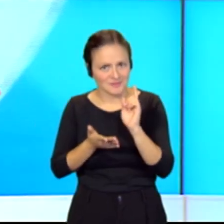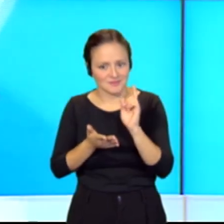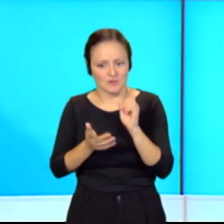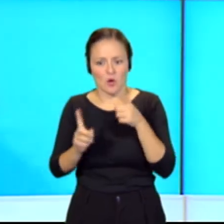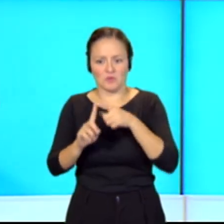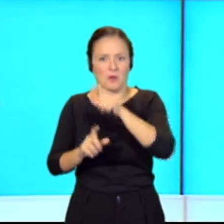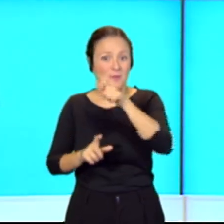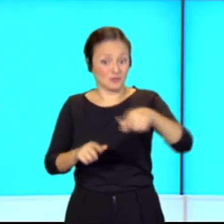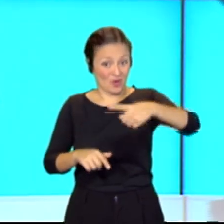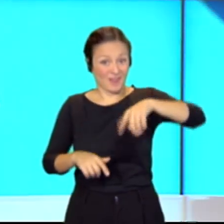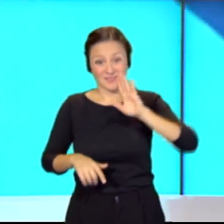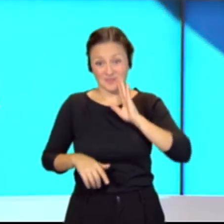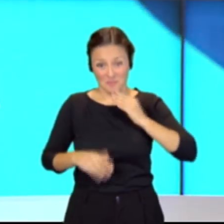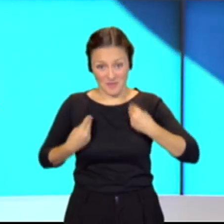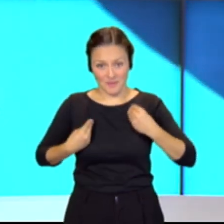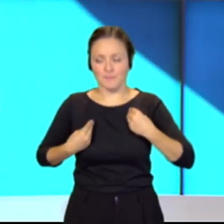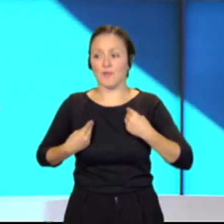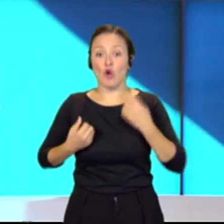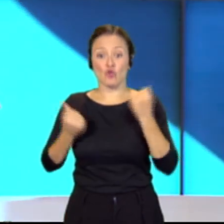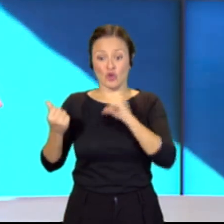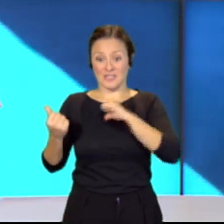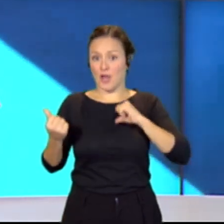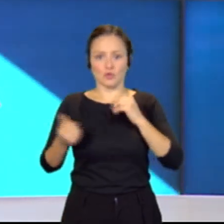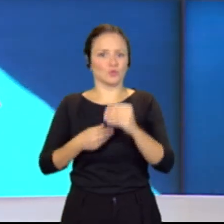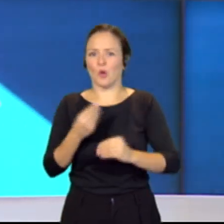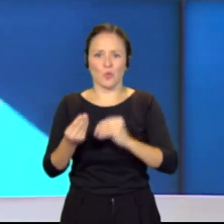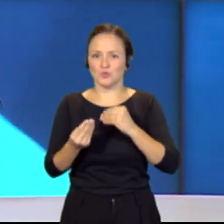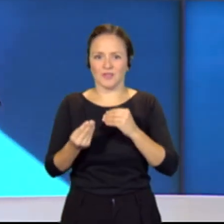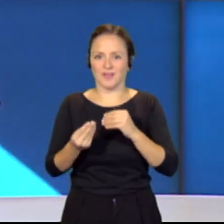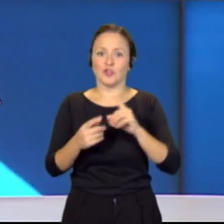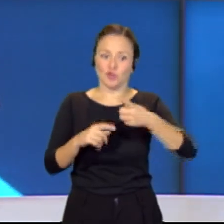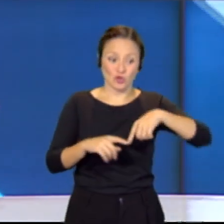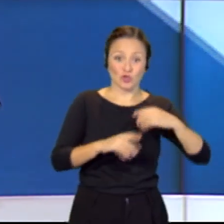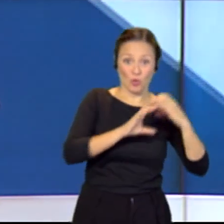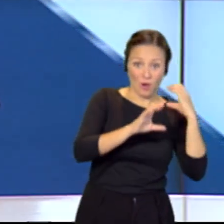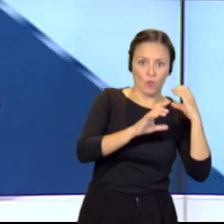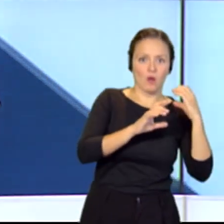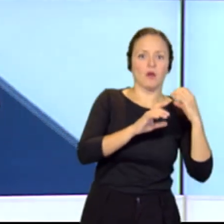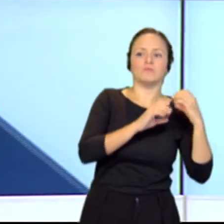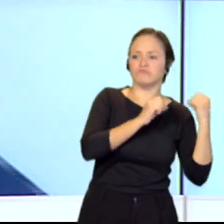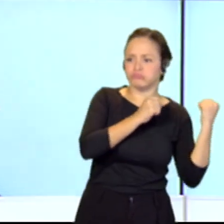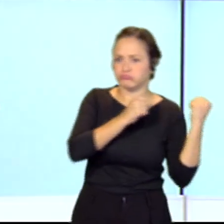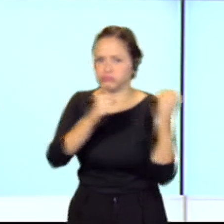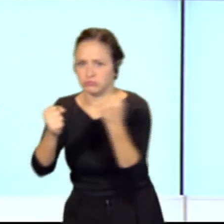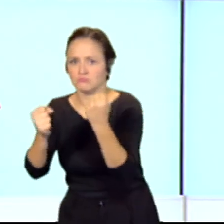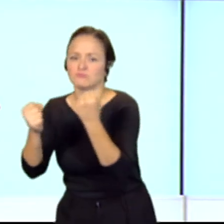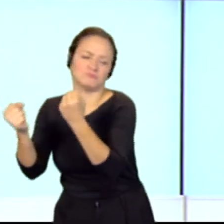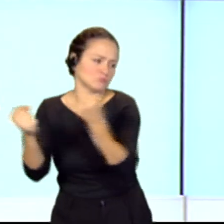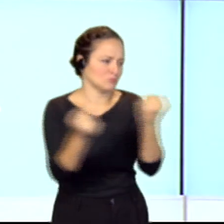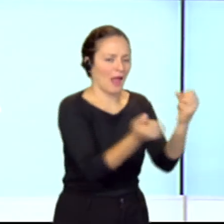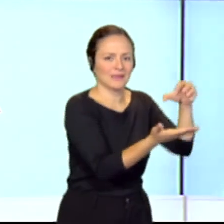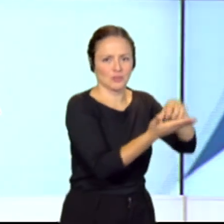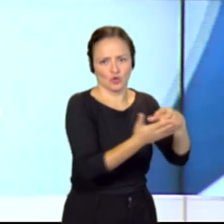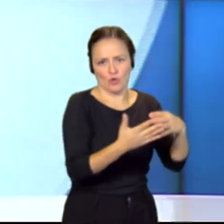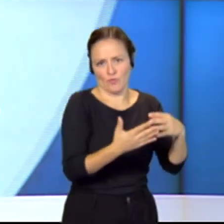población no va a usar su vehículo particular y vamos a acercarlo a esas estaciones de guagua y por supuesto centros de salud